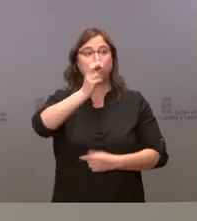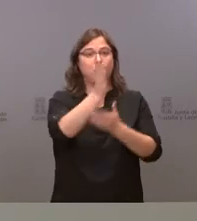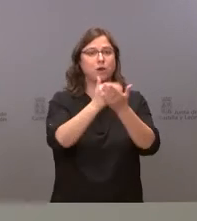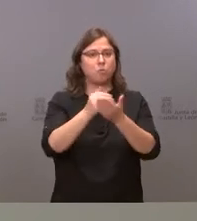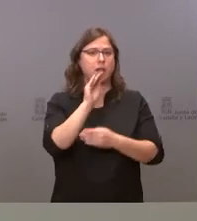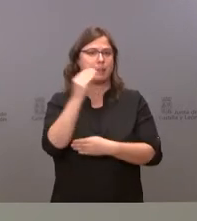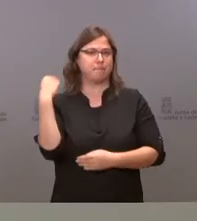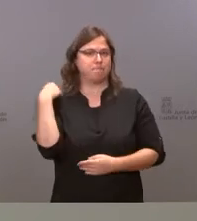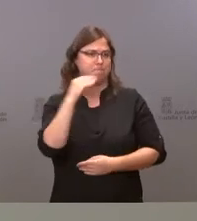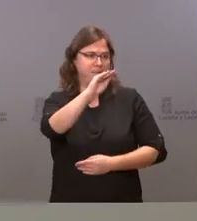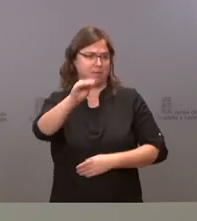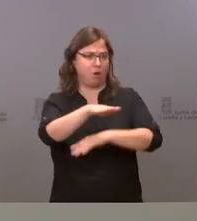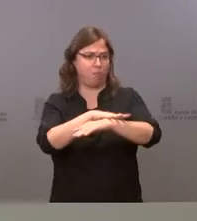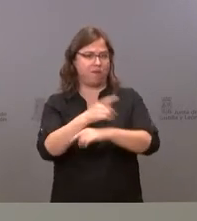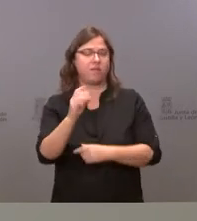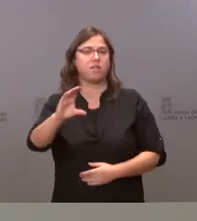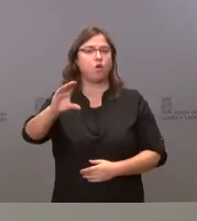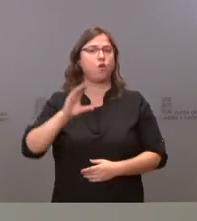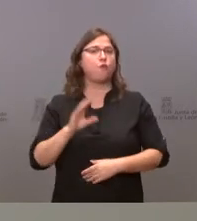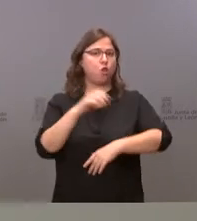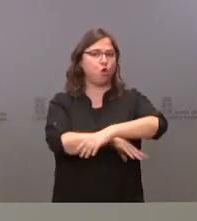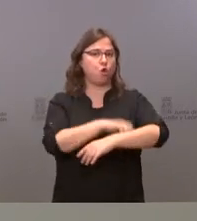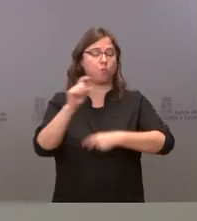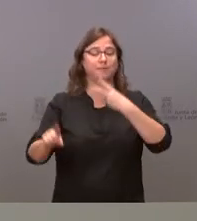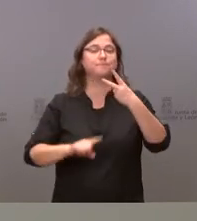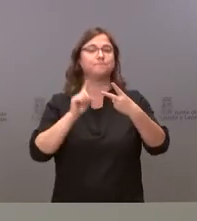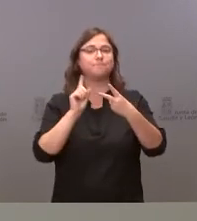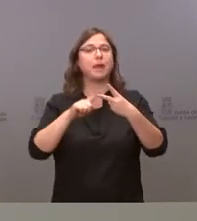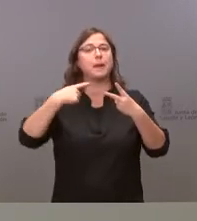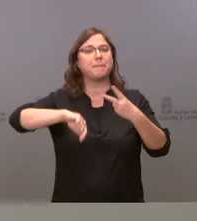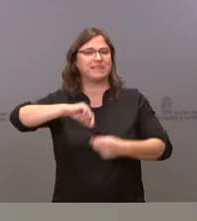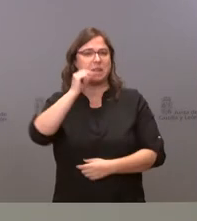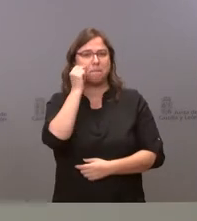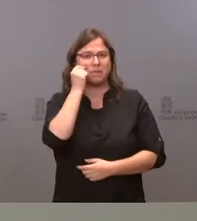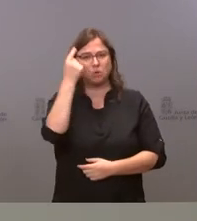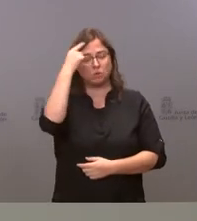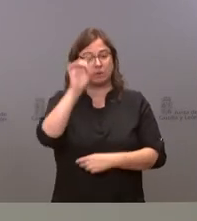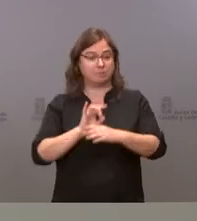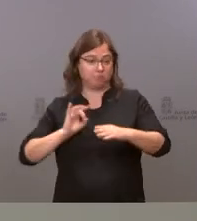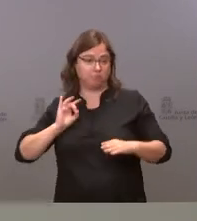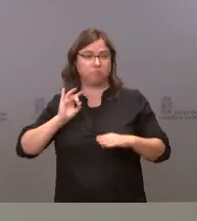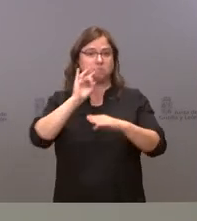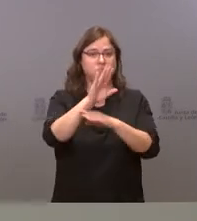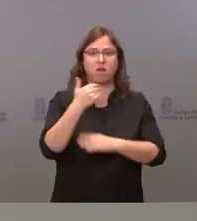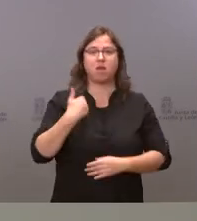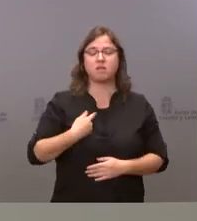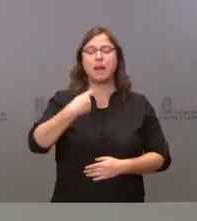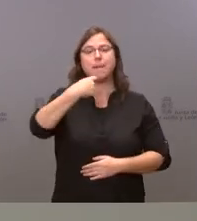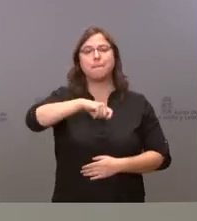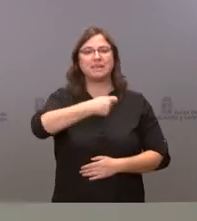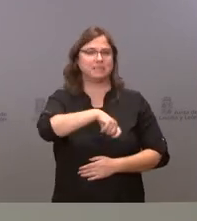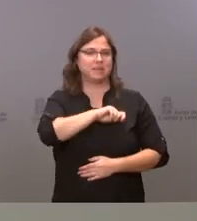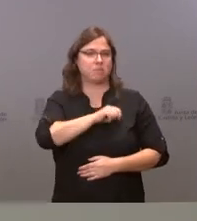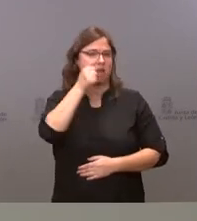autónomas el presidente de la Junta de Castilla y León Alfonso Fernández Mañueco saben ustedes que se dirigió en carta al presidente del gobierno de España